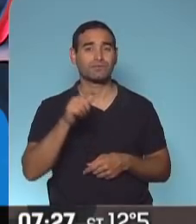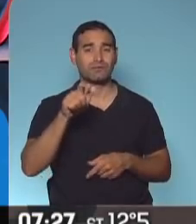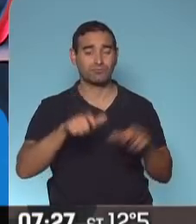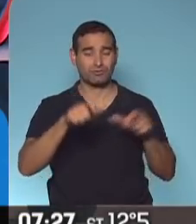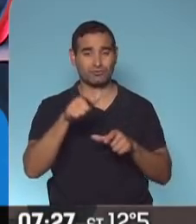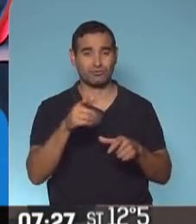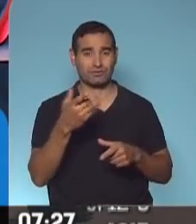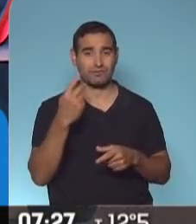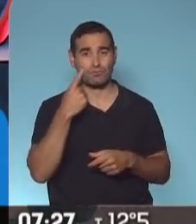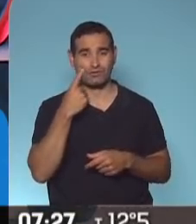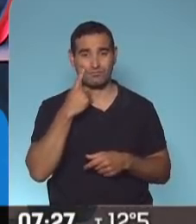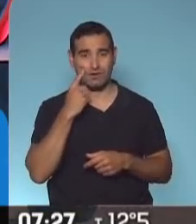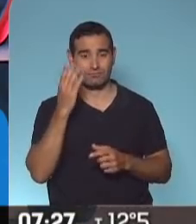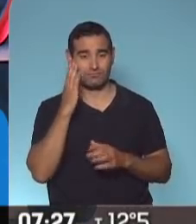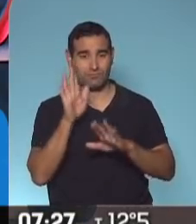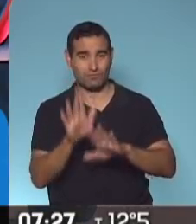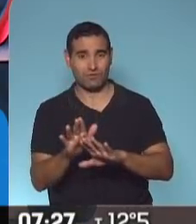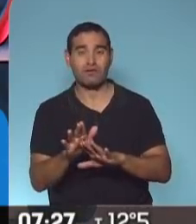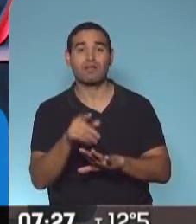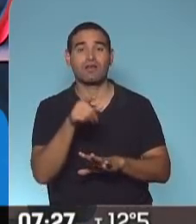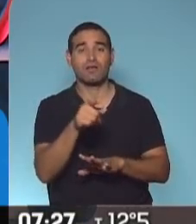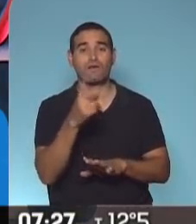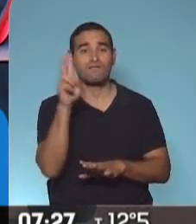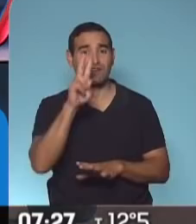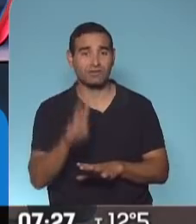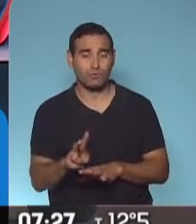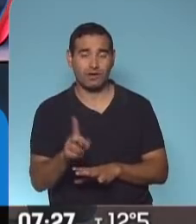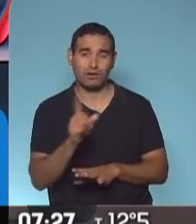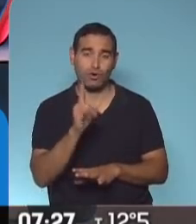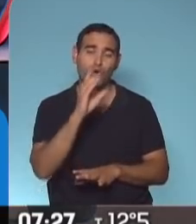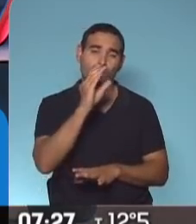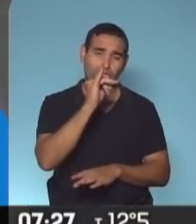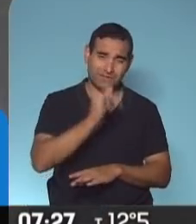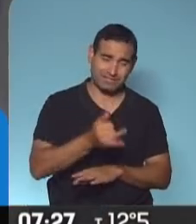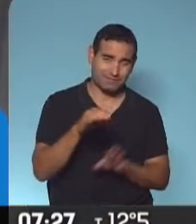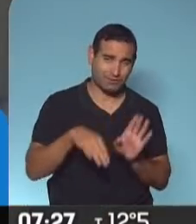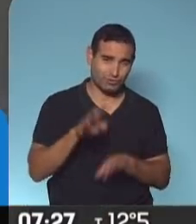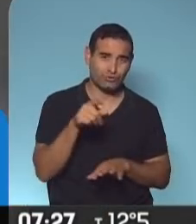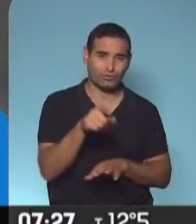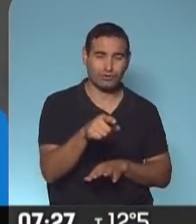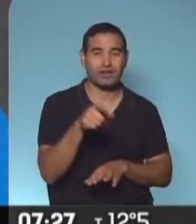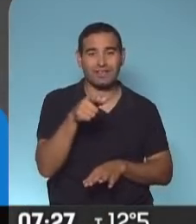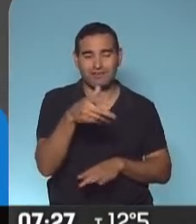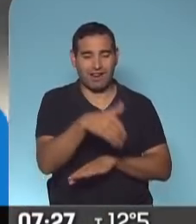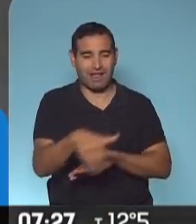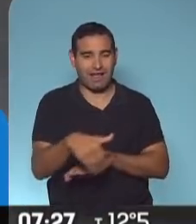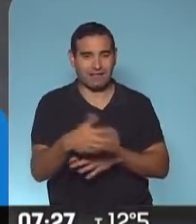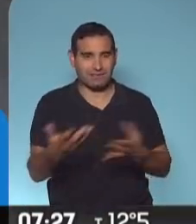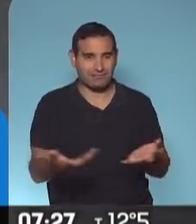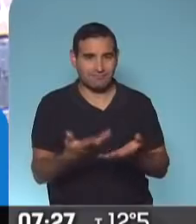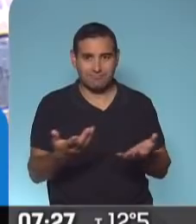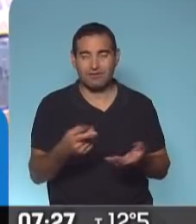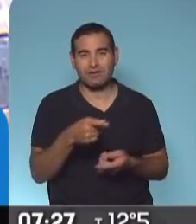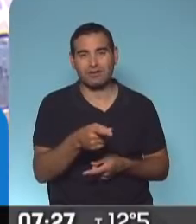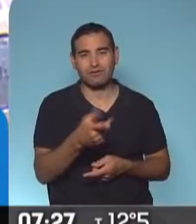cobijamos desde la municipalidad, no son los venezolanos en su mayoría, sí, los colombianos en su mayoría, estaban en situación de calle. Estaban